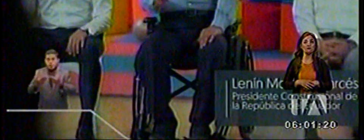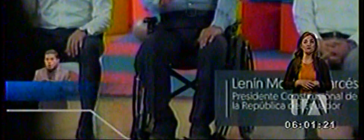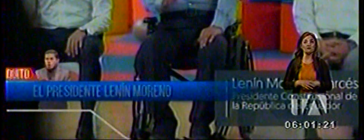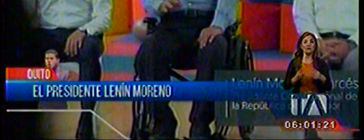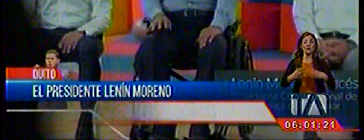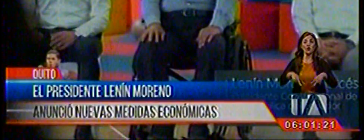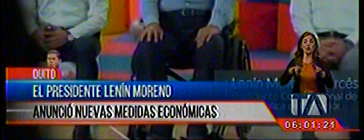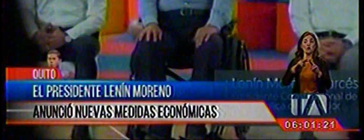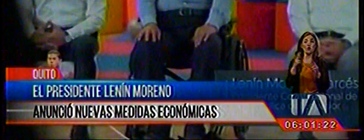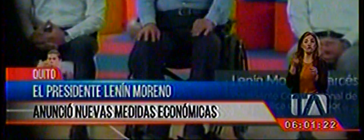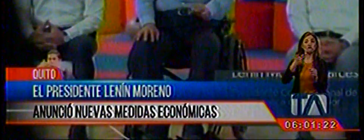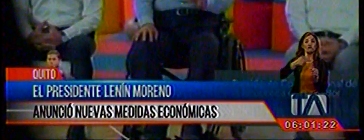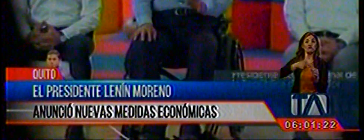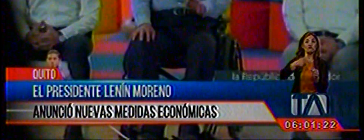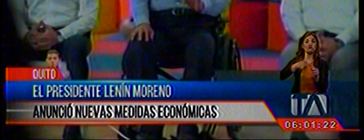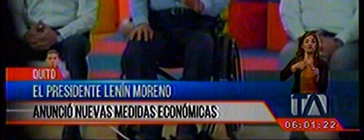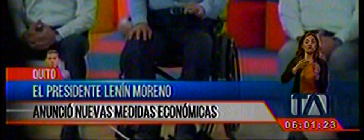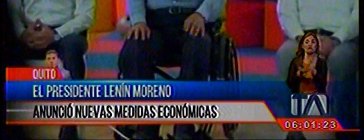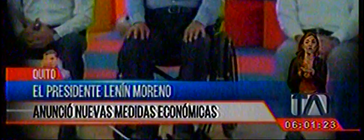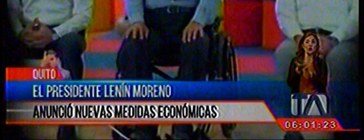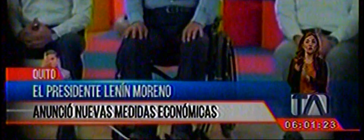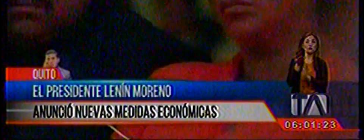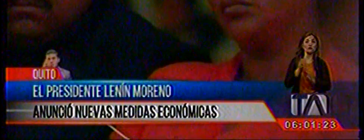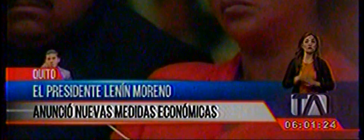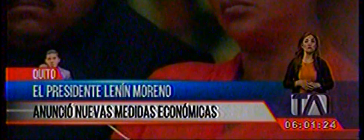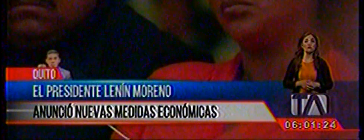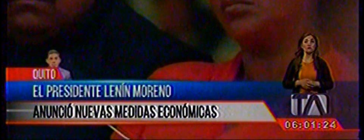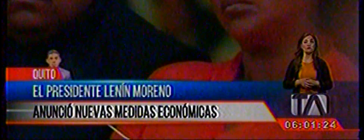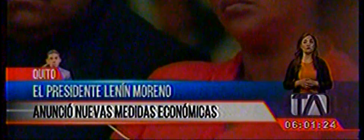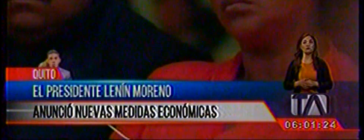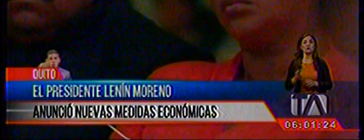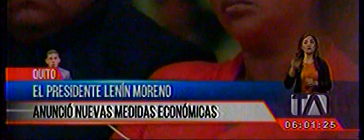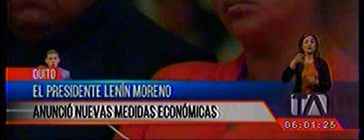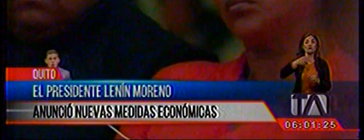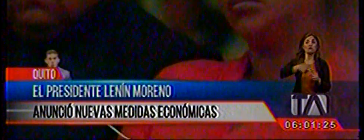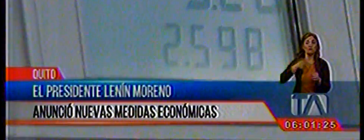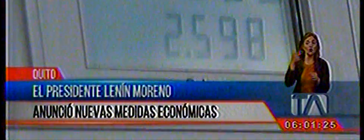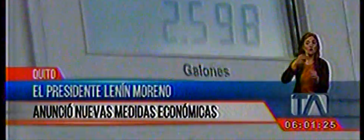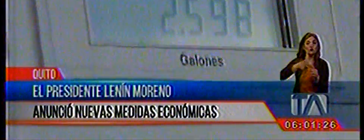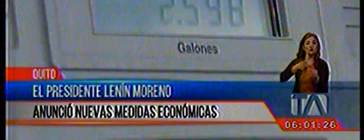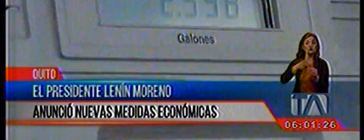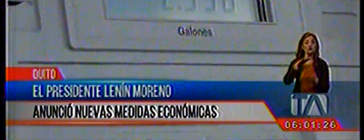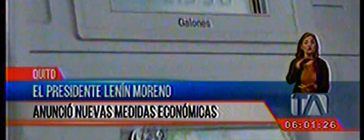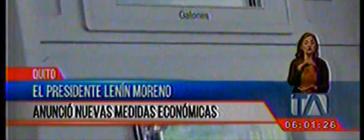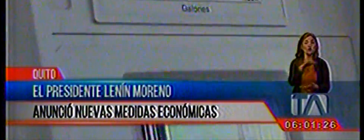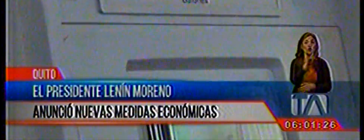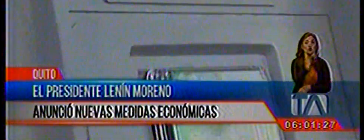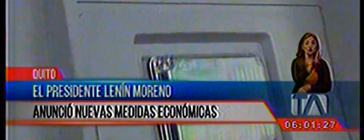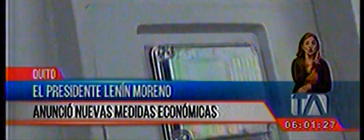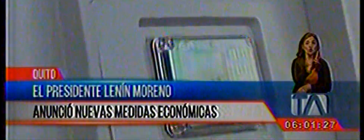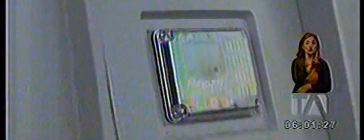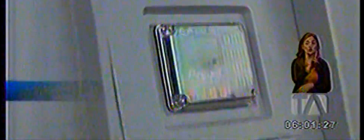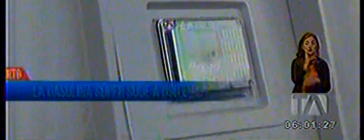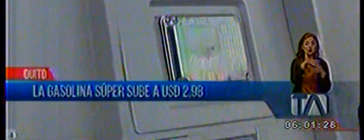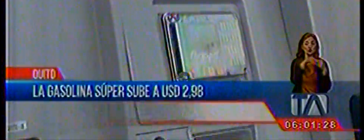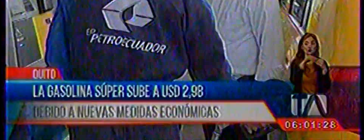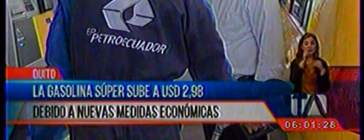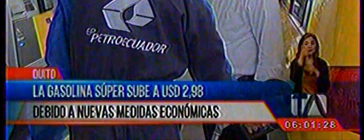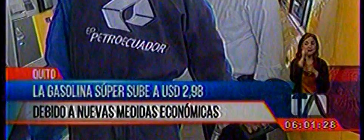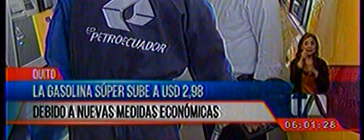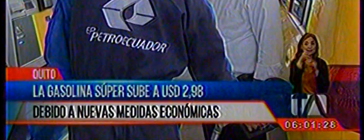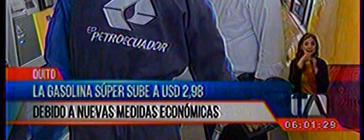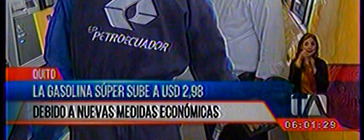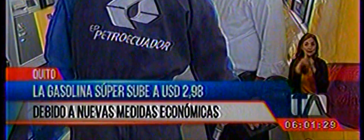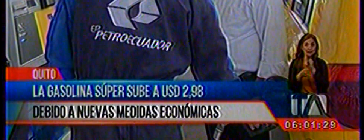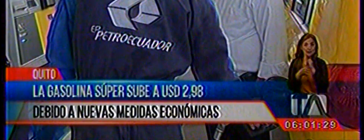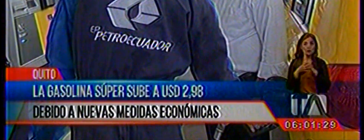precio de la gasolina super. El precio del galón de este combustible pasará de entre 2 dólares con 10 centavos y 2